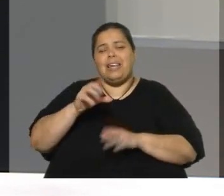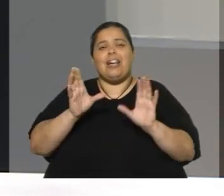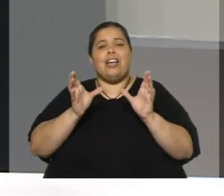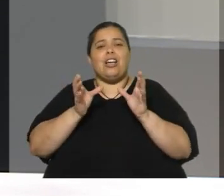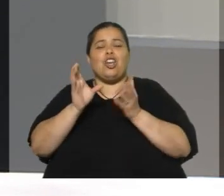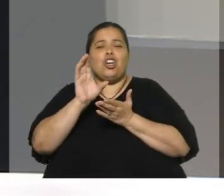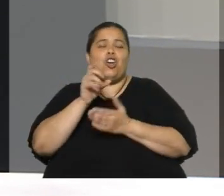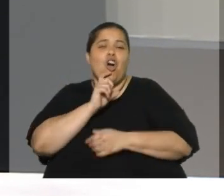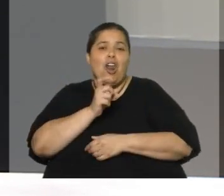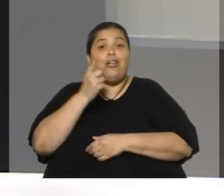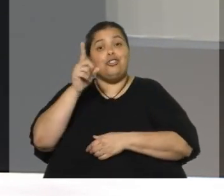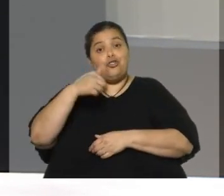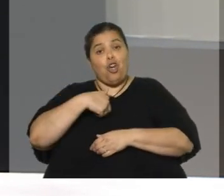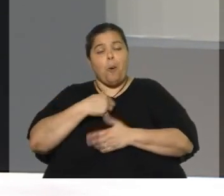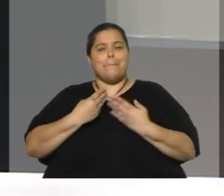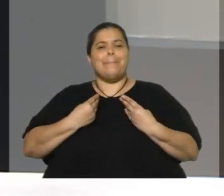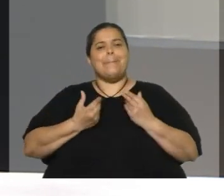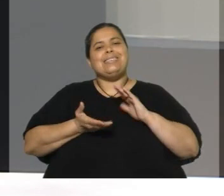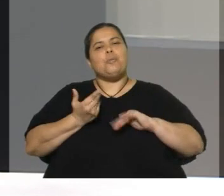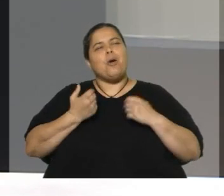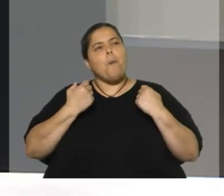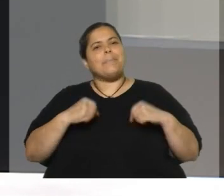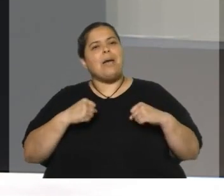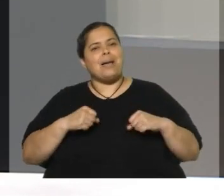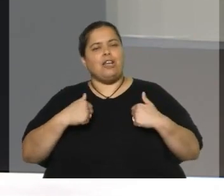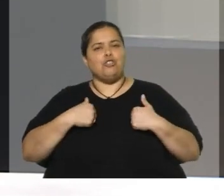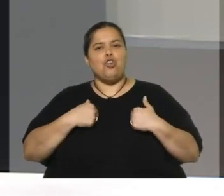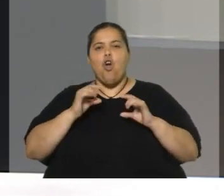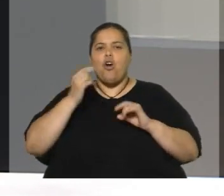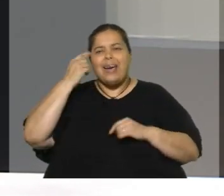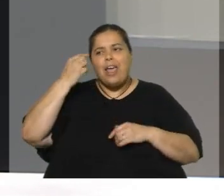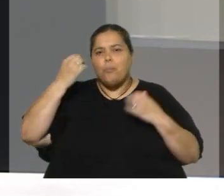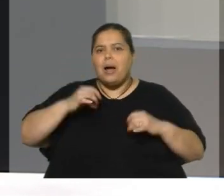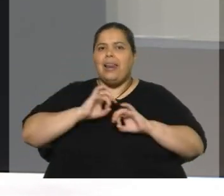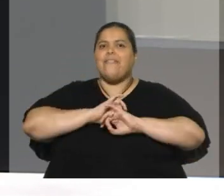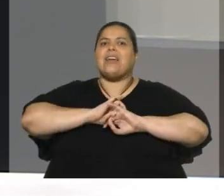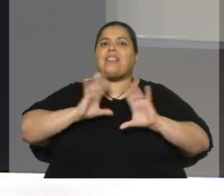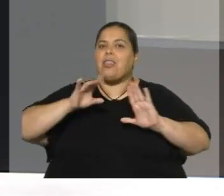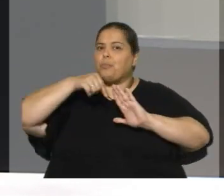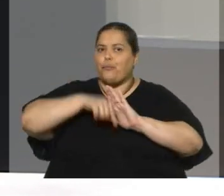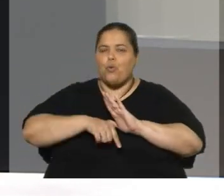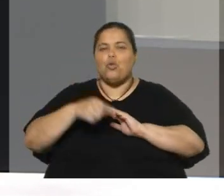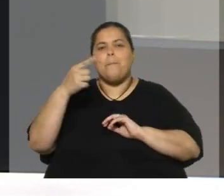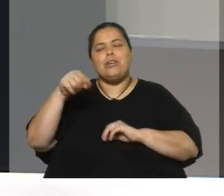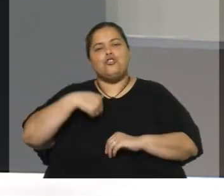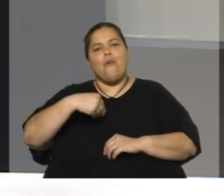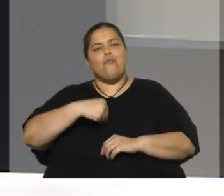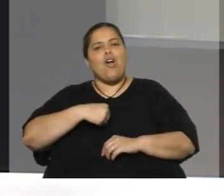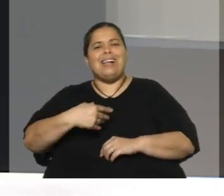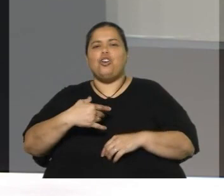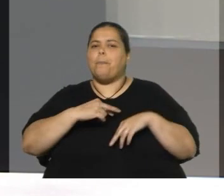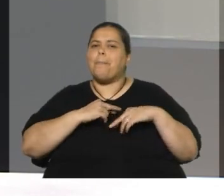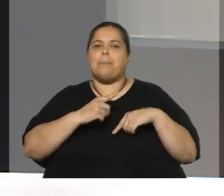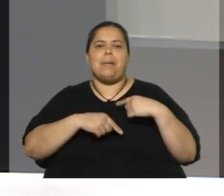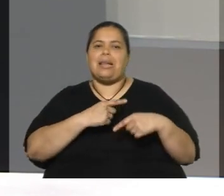pragmático, me siento una persona que sí que creo en la libertad profundamente, pero que tengo una vocación permanente social. Y